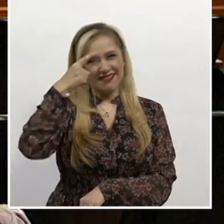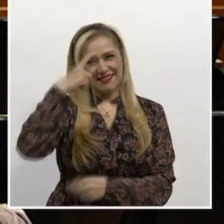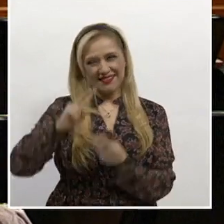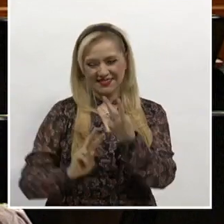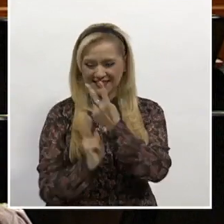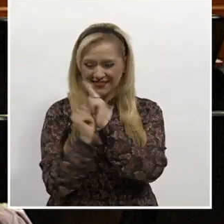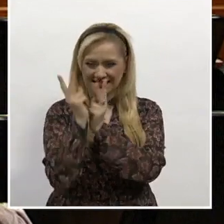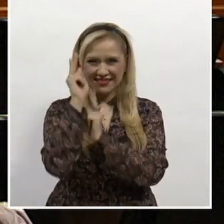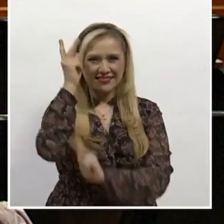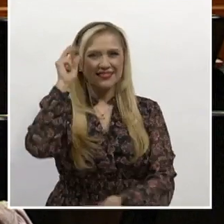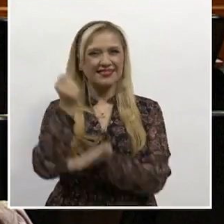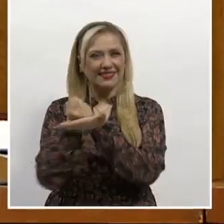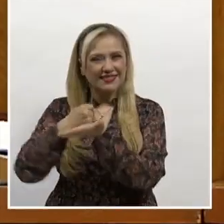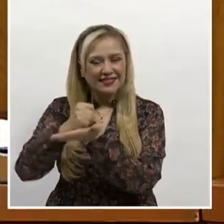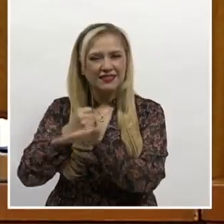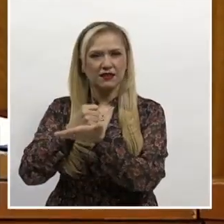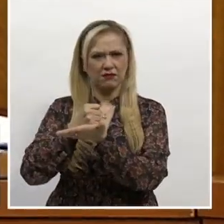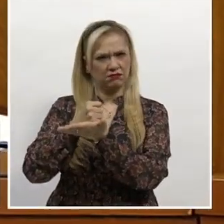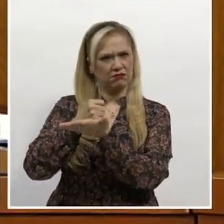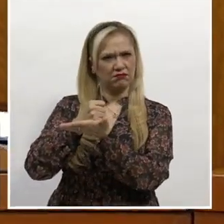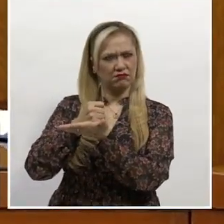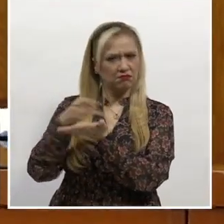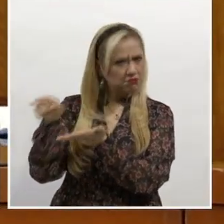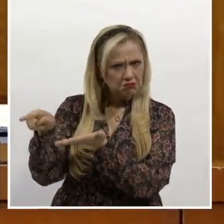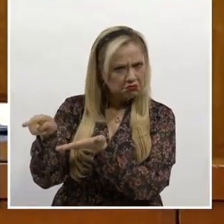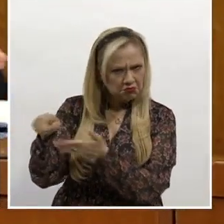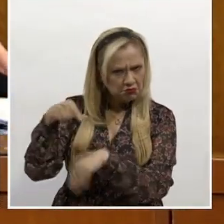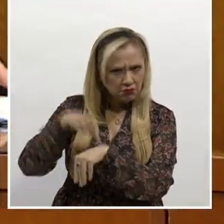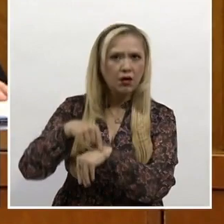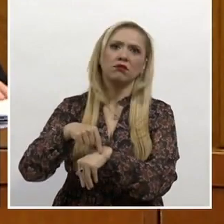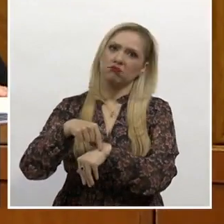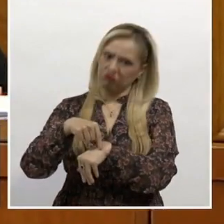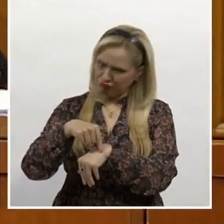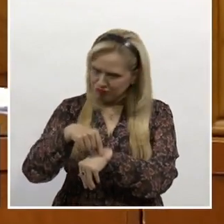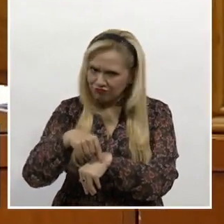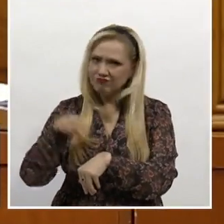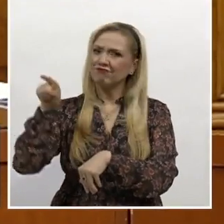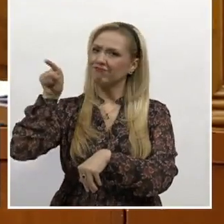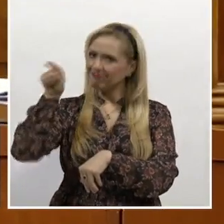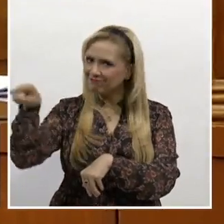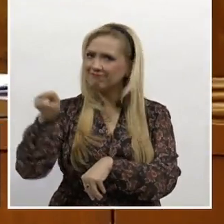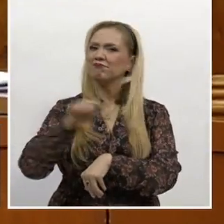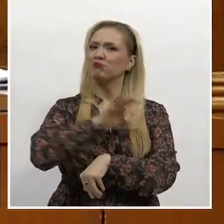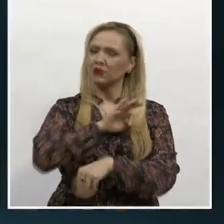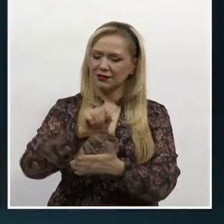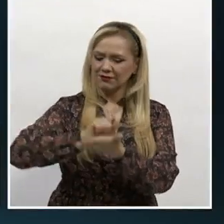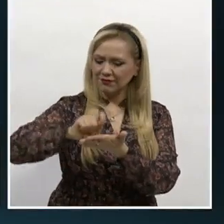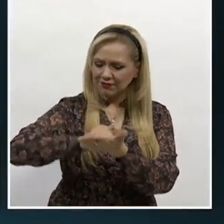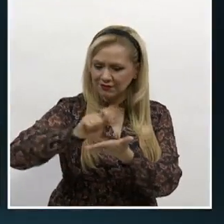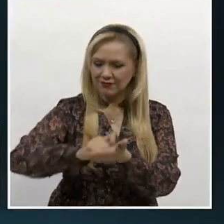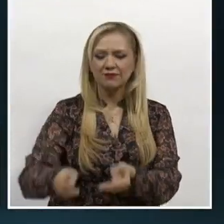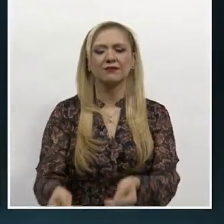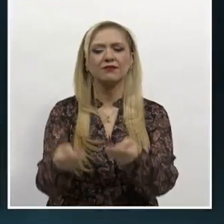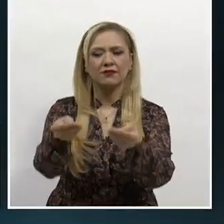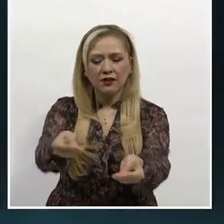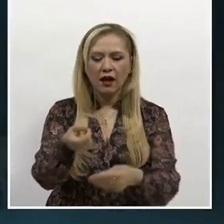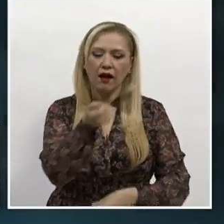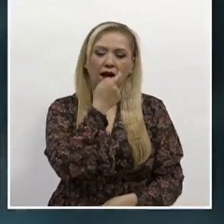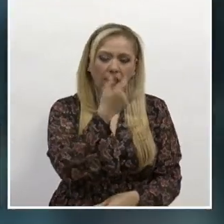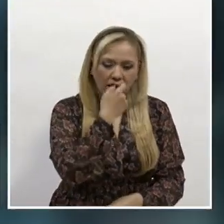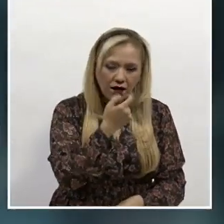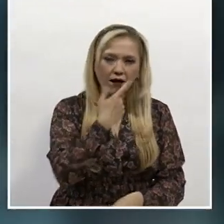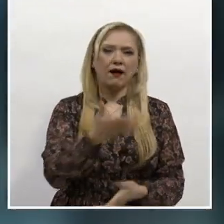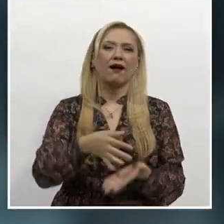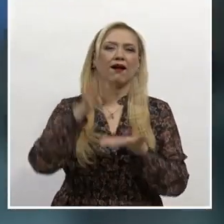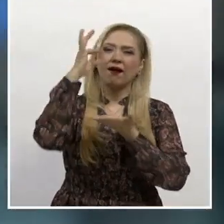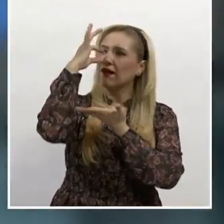disciplina, por lo que los licenciados en homeopatía sí se encuentran habilitados para prescribir medicamentos de esa naturaleza. El anterior criterio